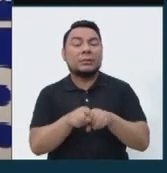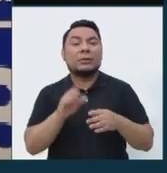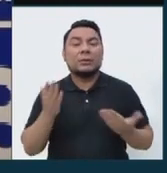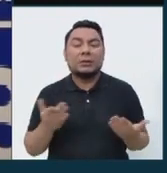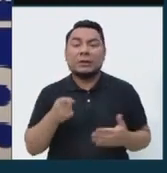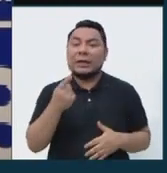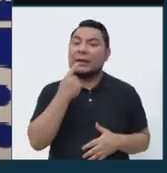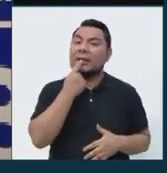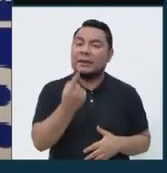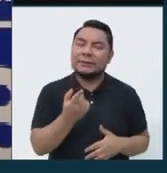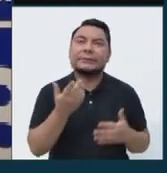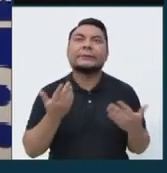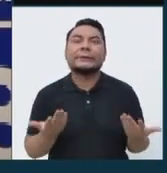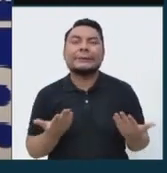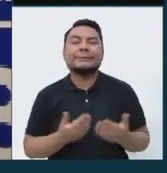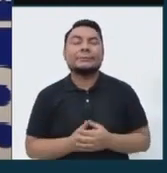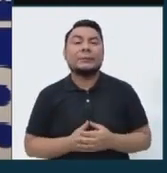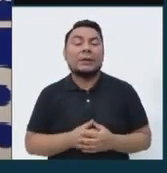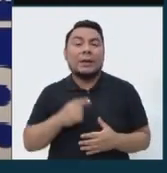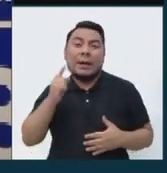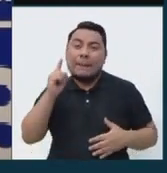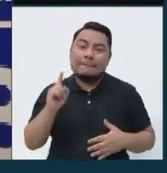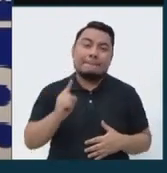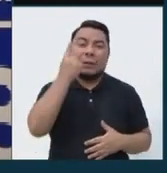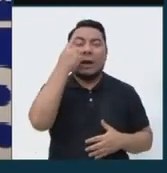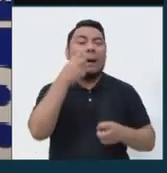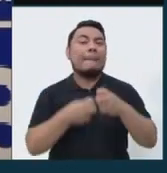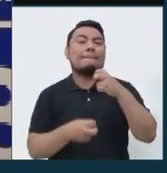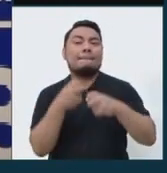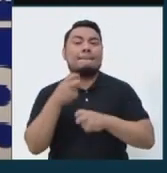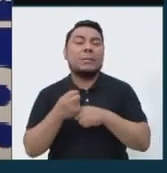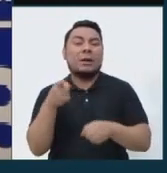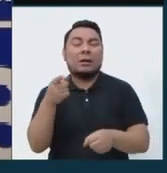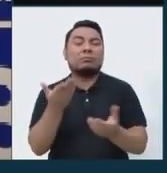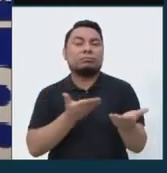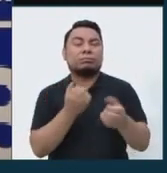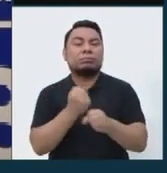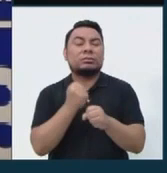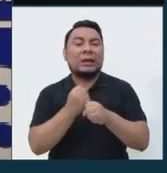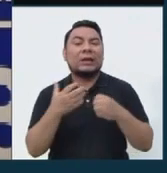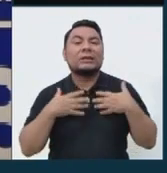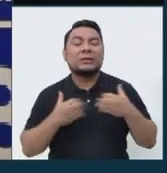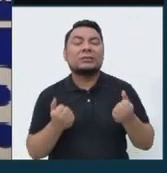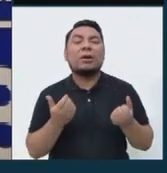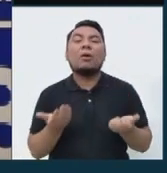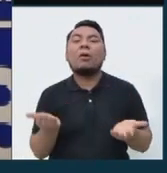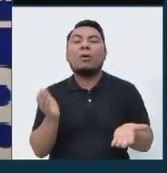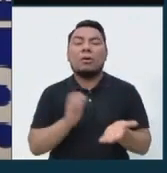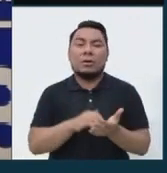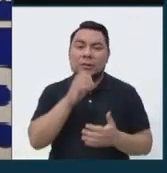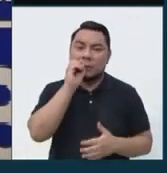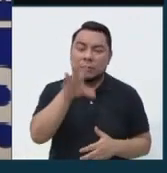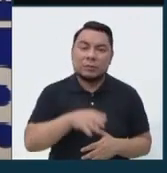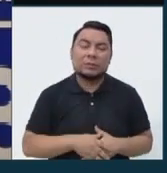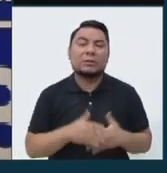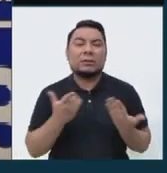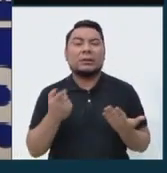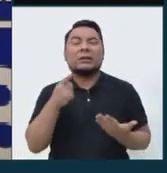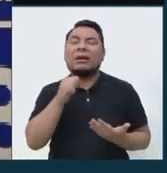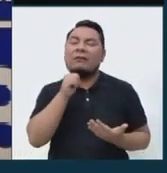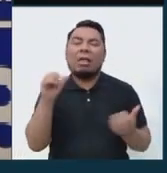decir que el principal problema de la gestión de salud es, nuevamente lo digo, la